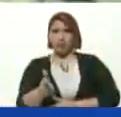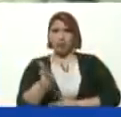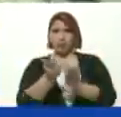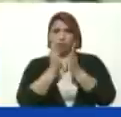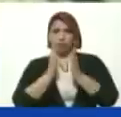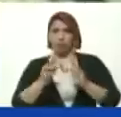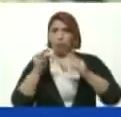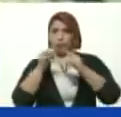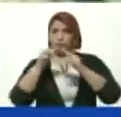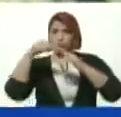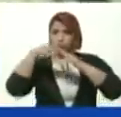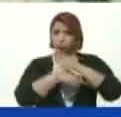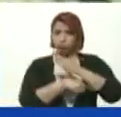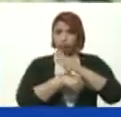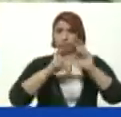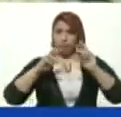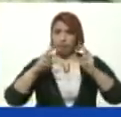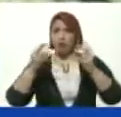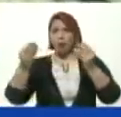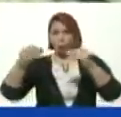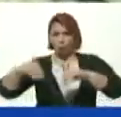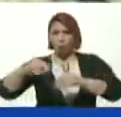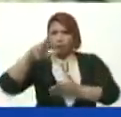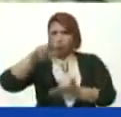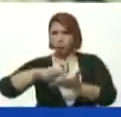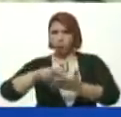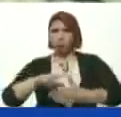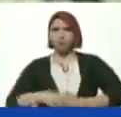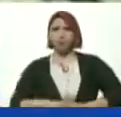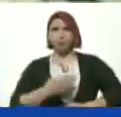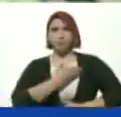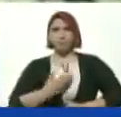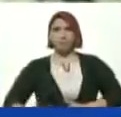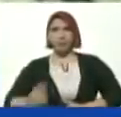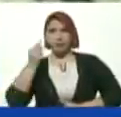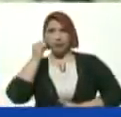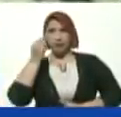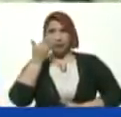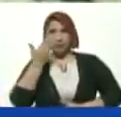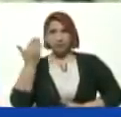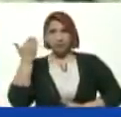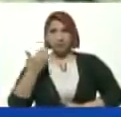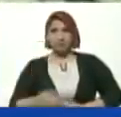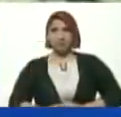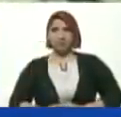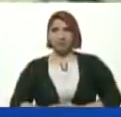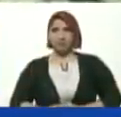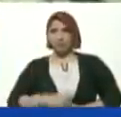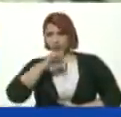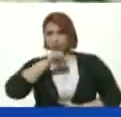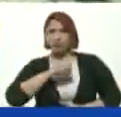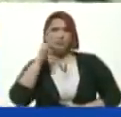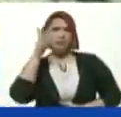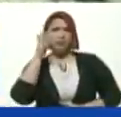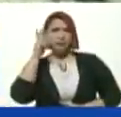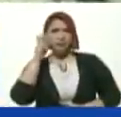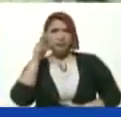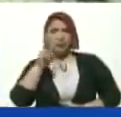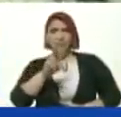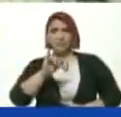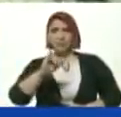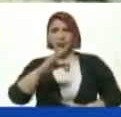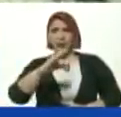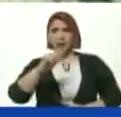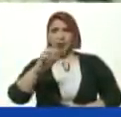bien El tema Estoy de acuerdo Presidenta María Alejandra Me gustaría Me escuchar A Victoria